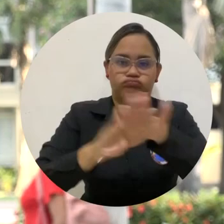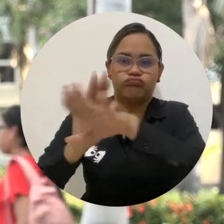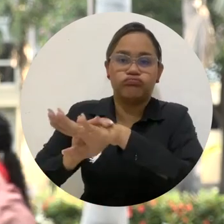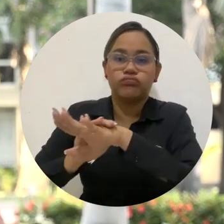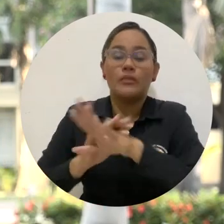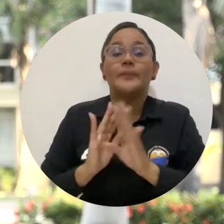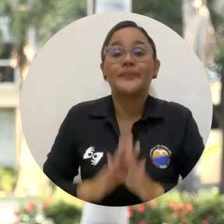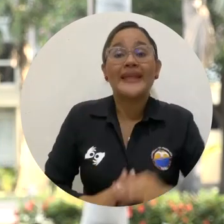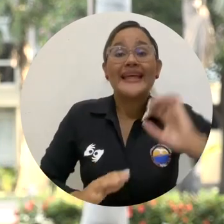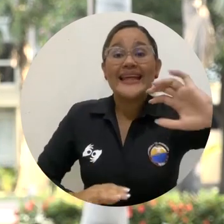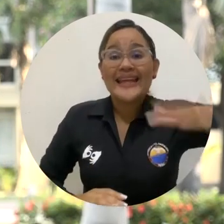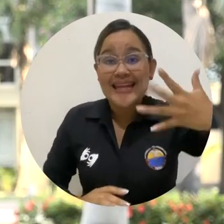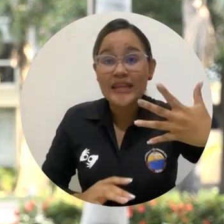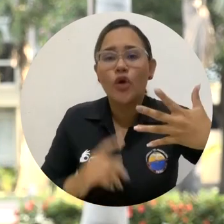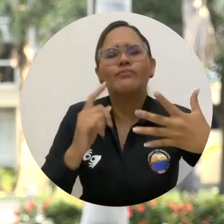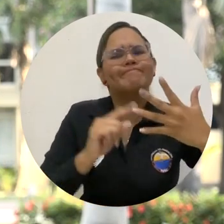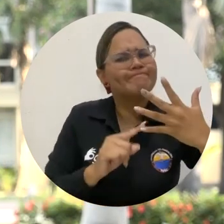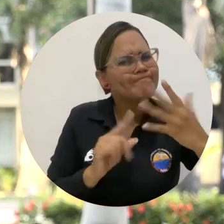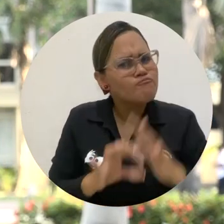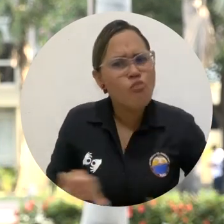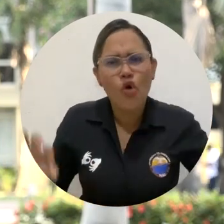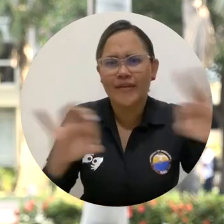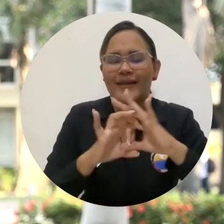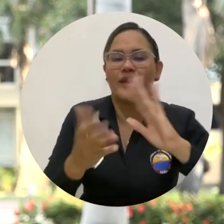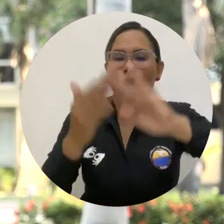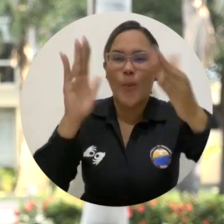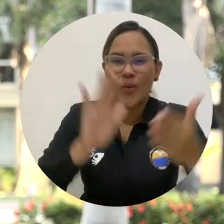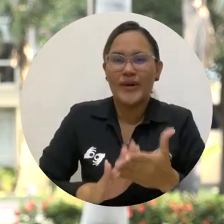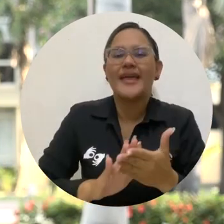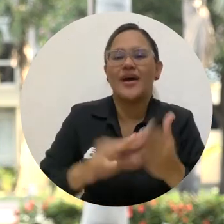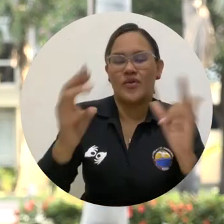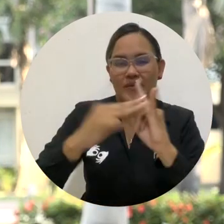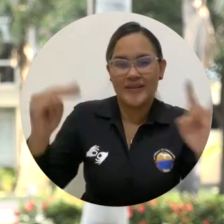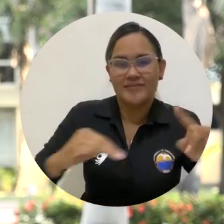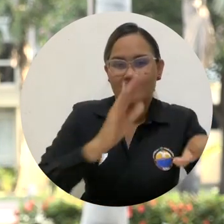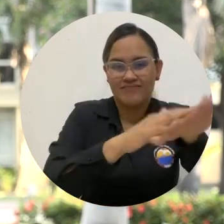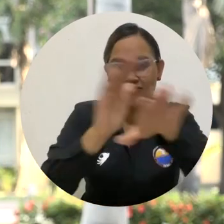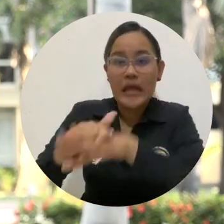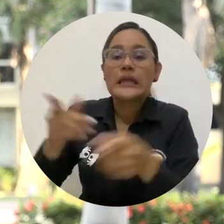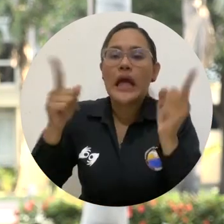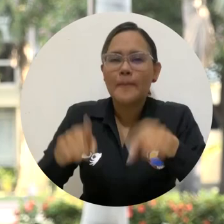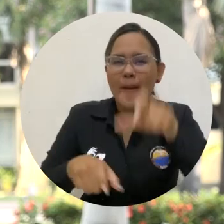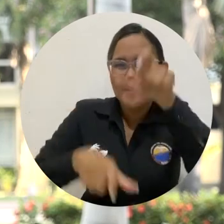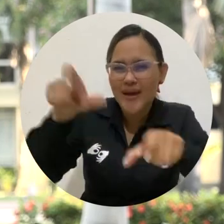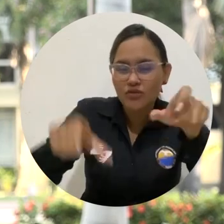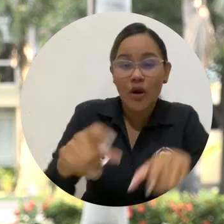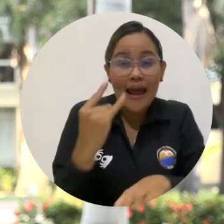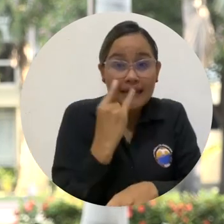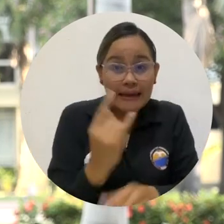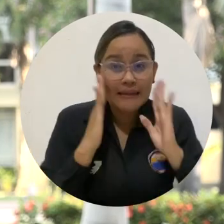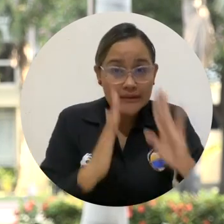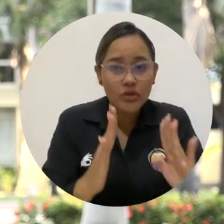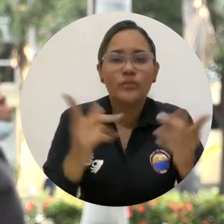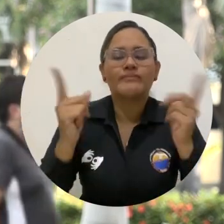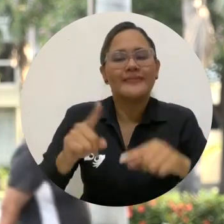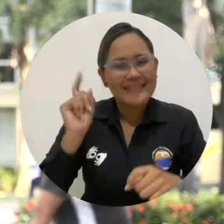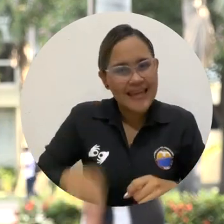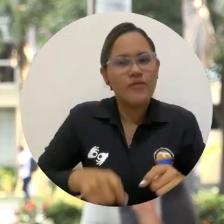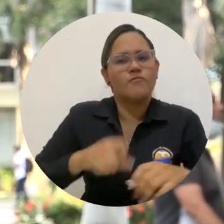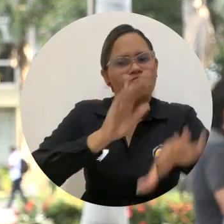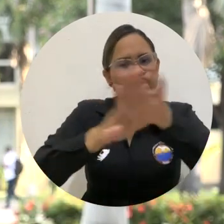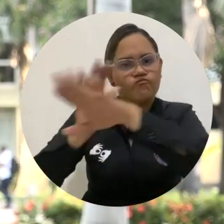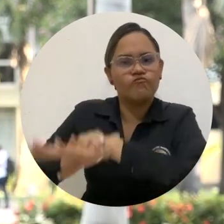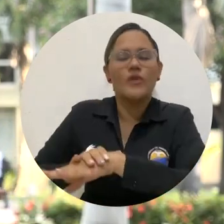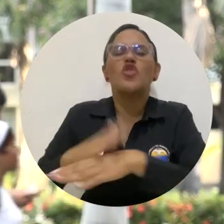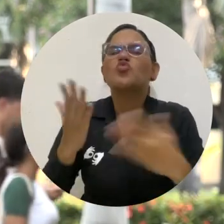continuarán según lo previsto, salvo indicación contraria. Quinto, comunicar la presente circular a la comunidad universitaria